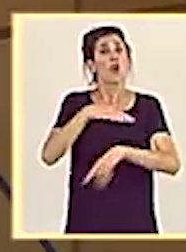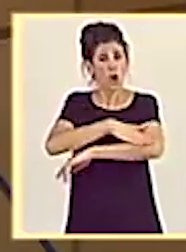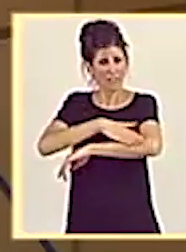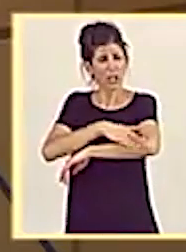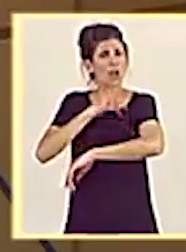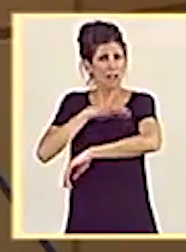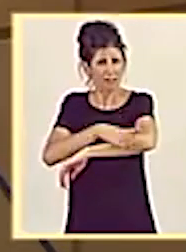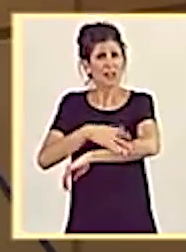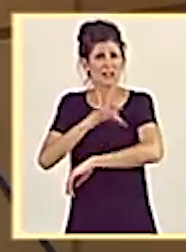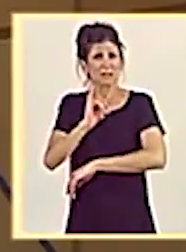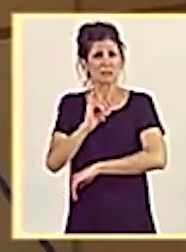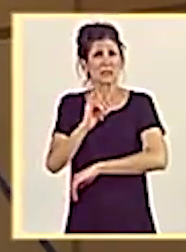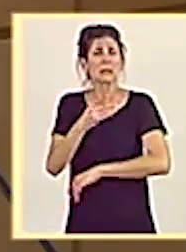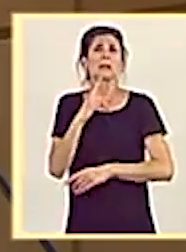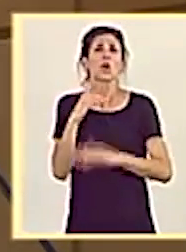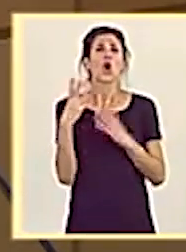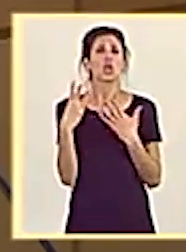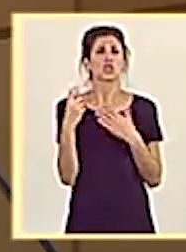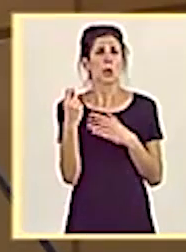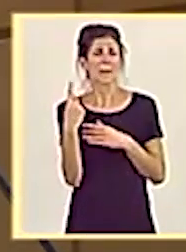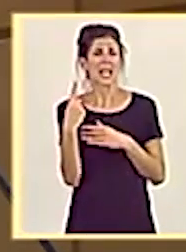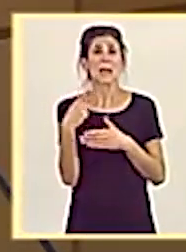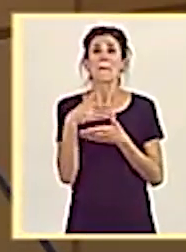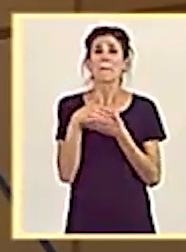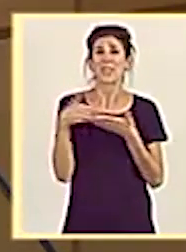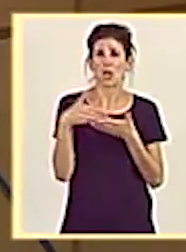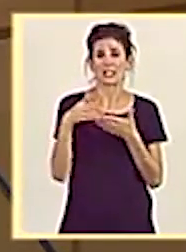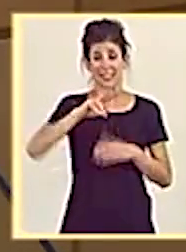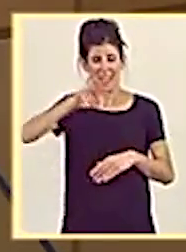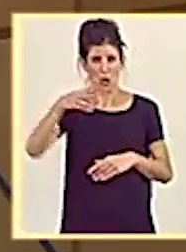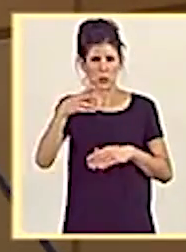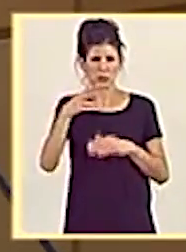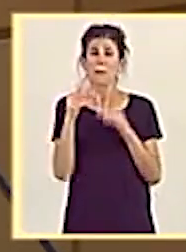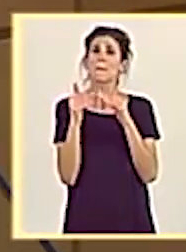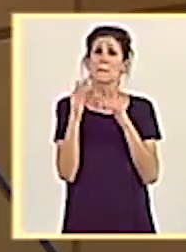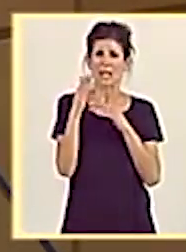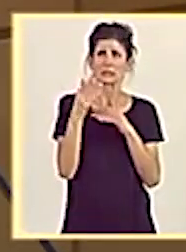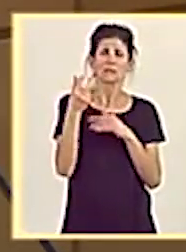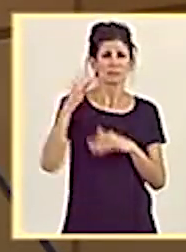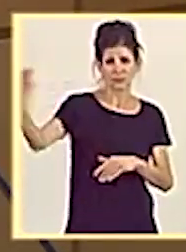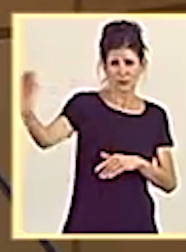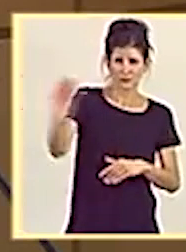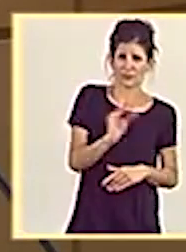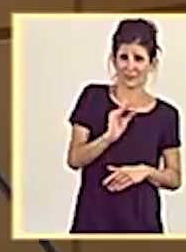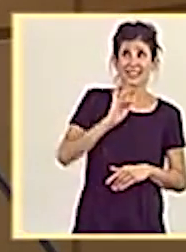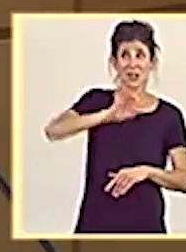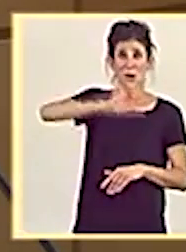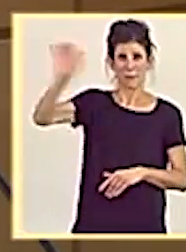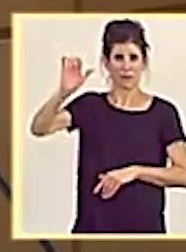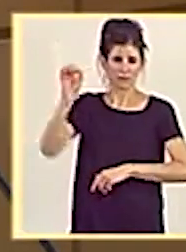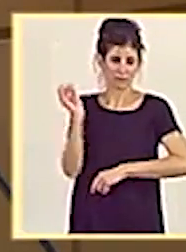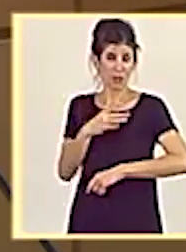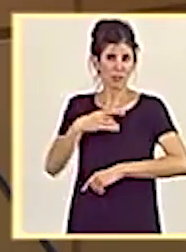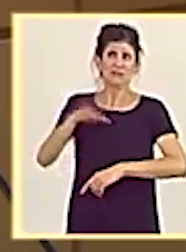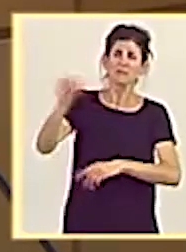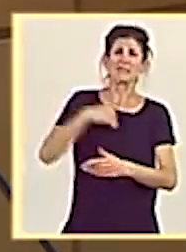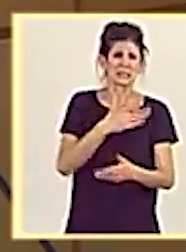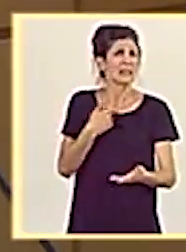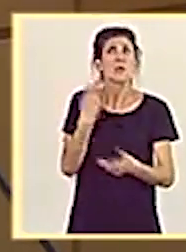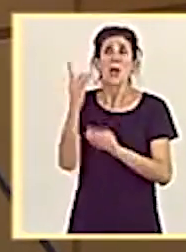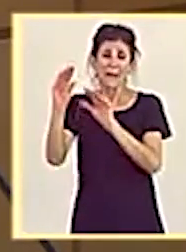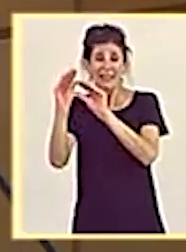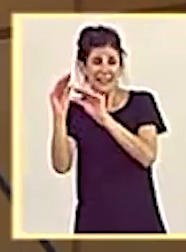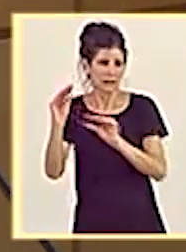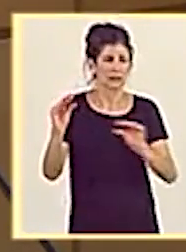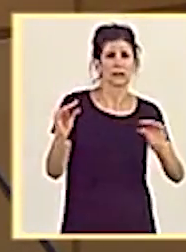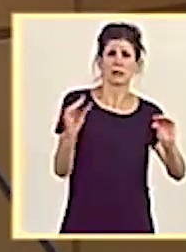va a disponer de más de 8.000 millones de euros de estos fondos europeos de reactivación y reclamamos nosotros que una parte